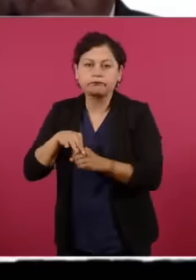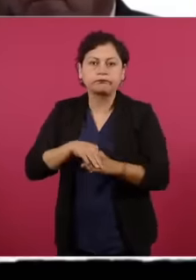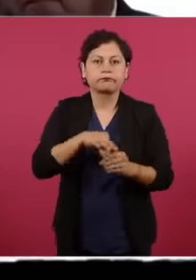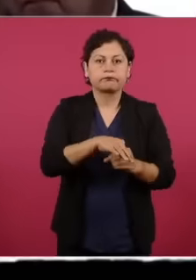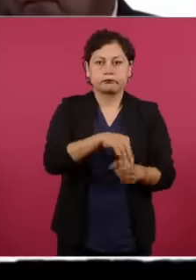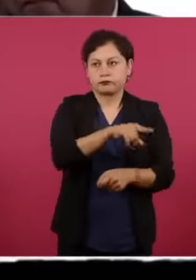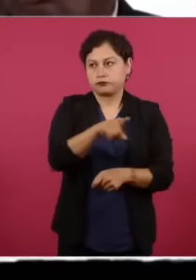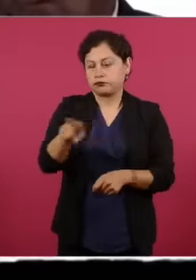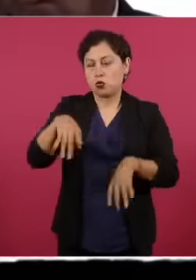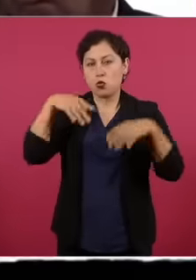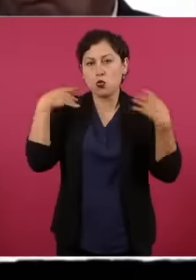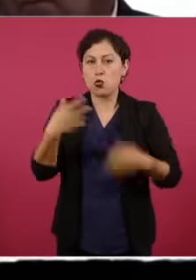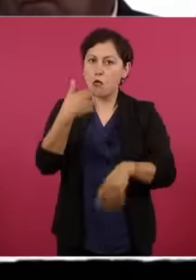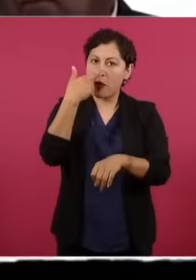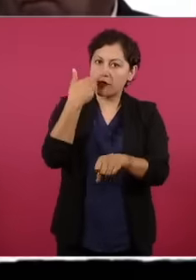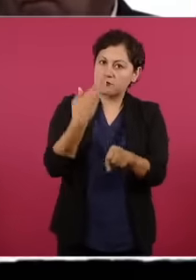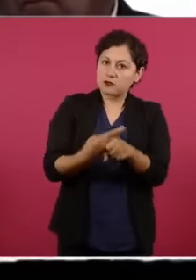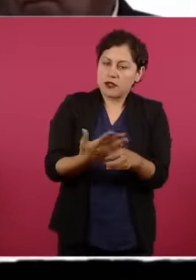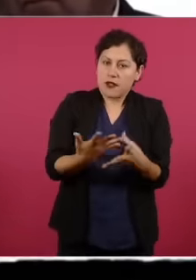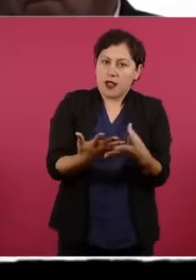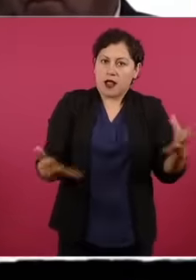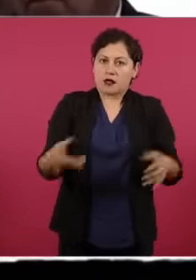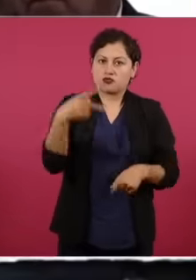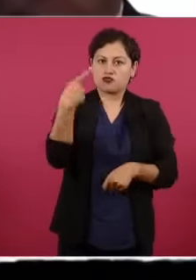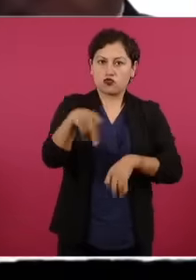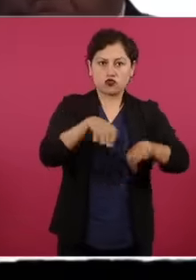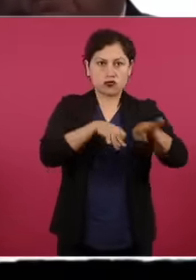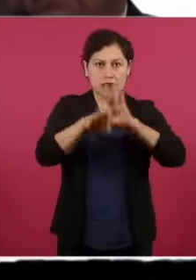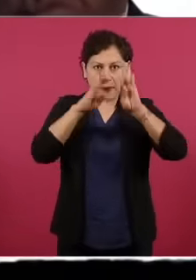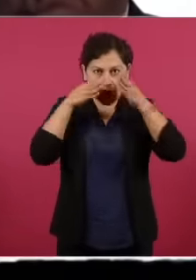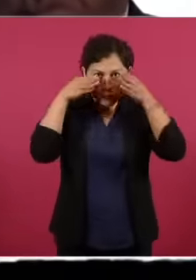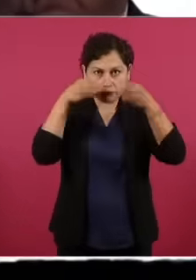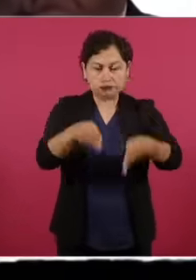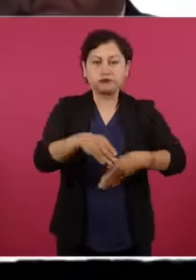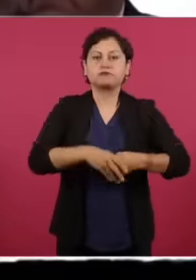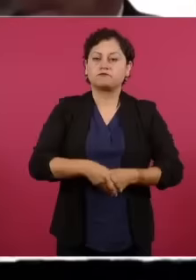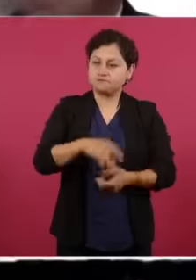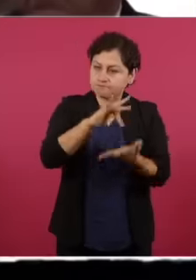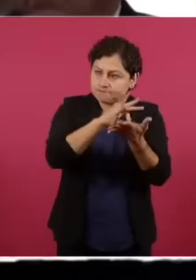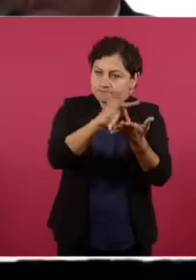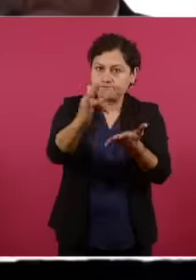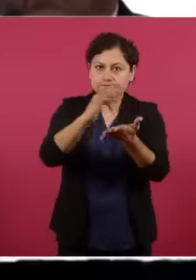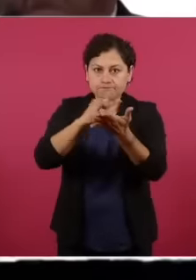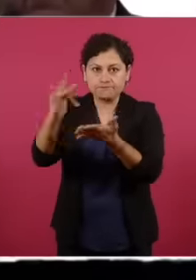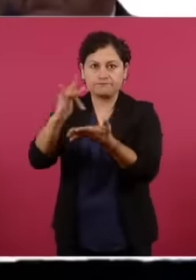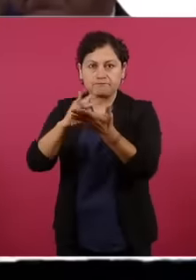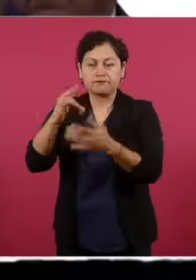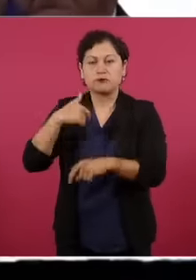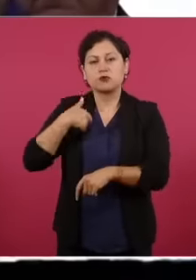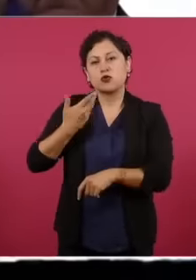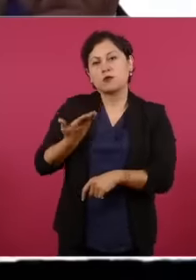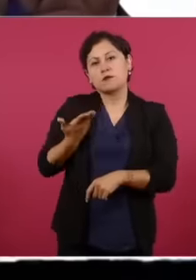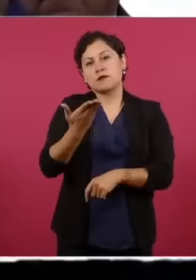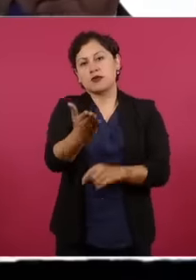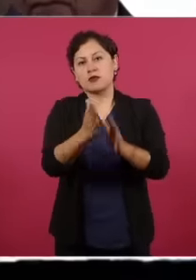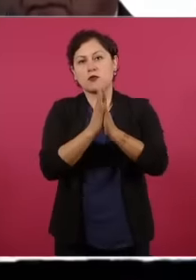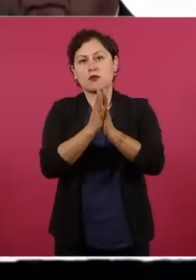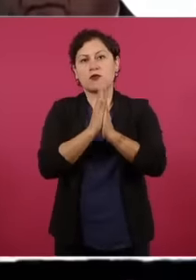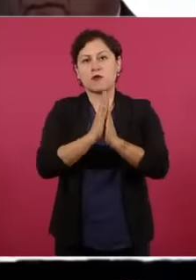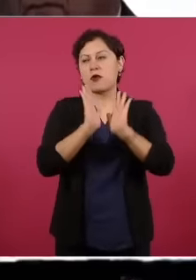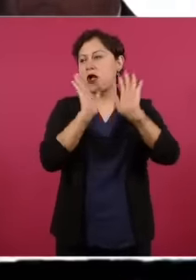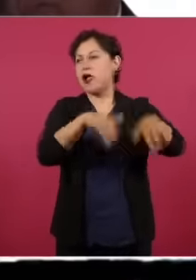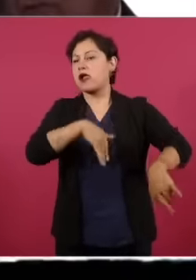responsabilidad y esmero les pido que por favor no se muevan de sus lugares